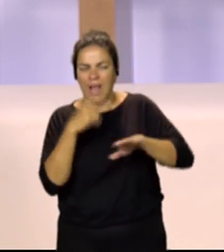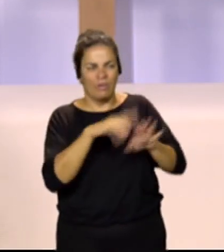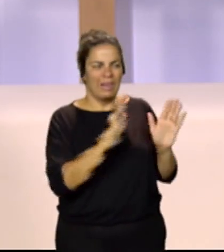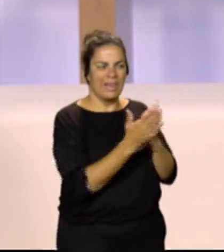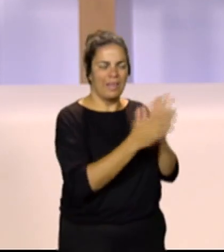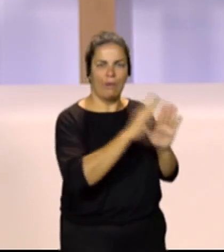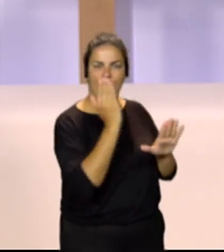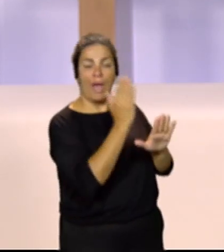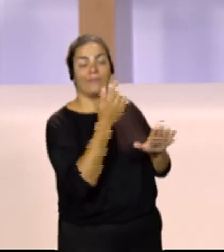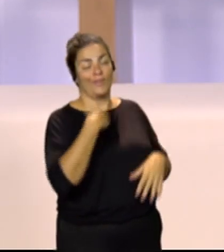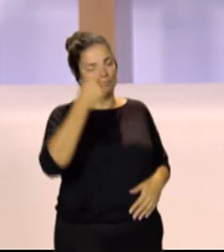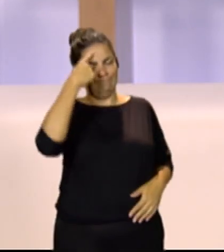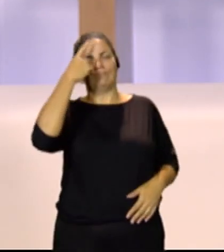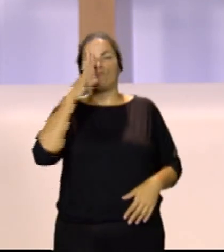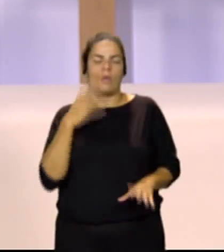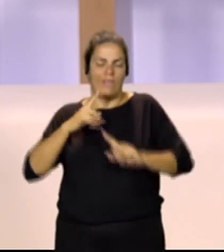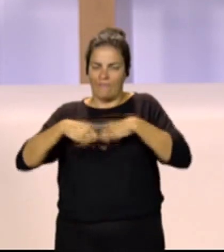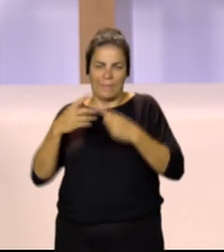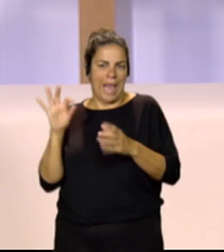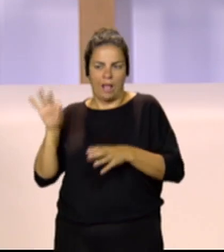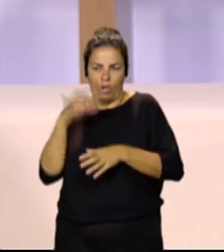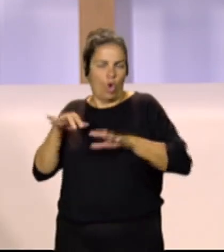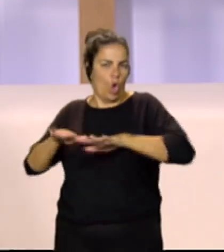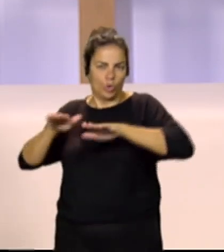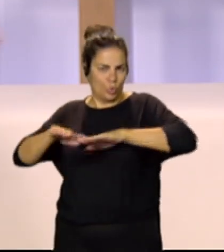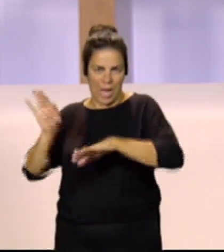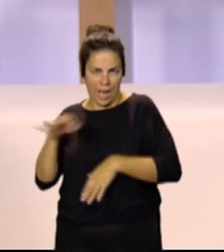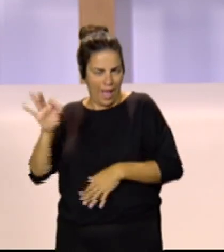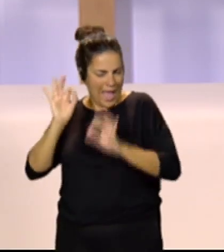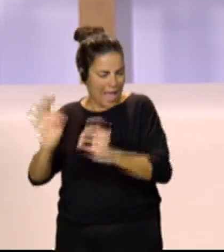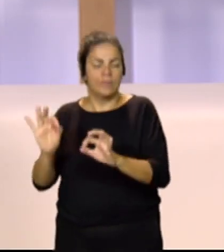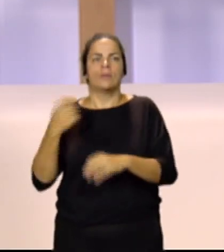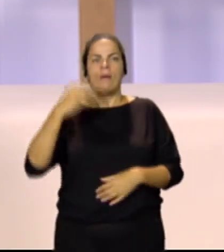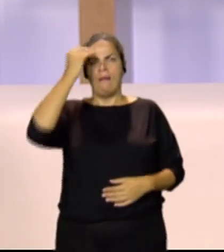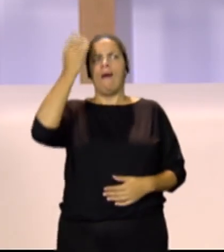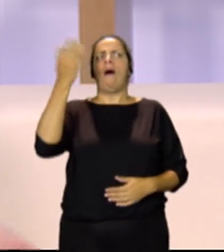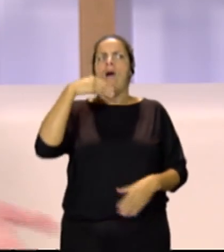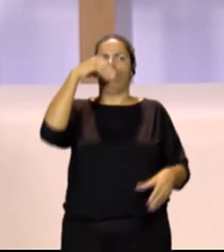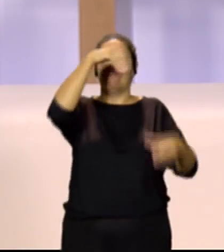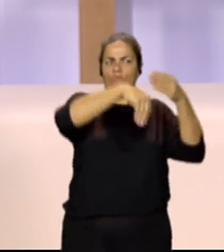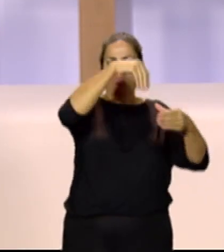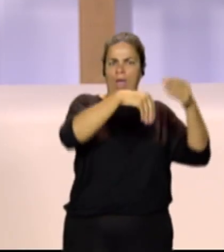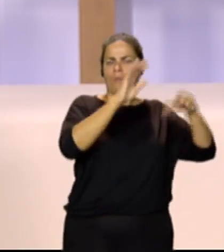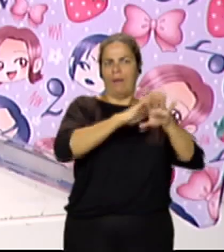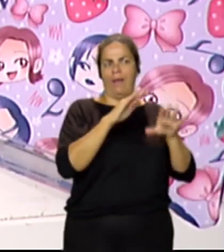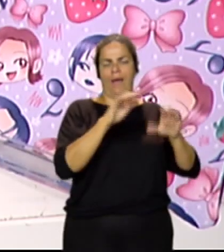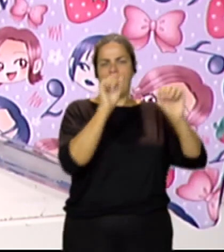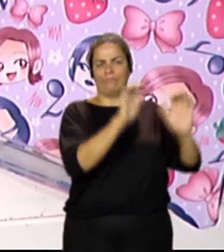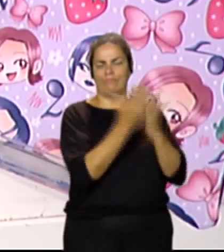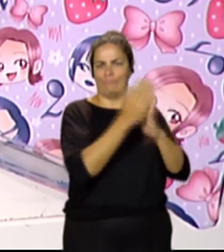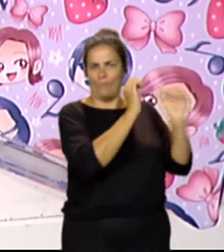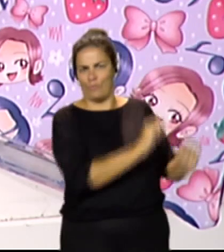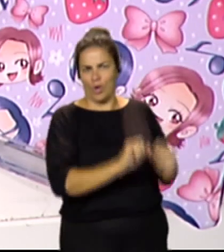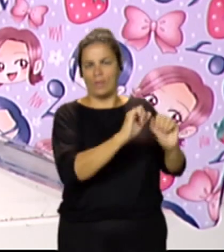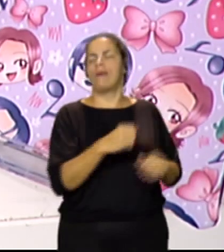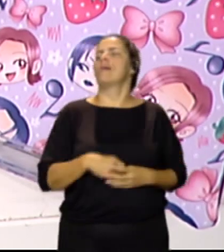me ocurrió que vengo de una familia de costurera 100% a hacer este tipo de forritos para poder llevarlos y que no se estropeen, que da mucha rabia. ¿Cuál es